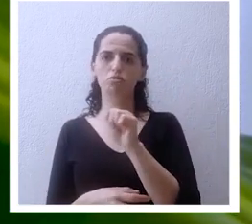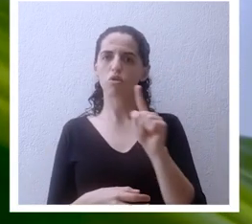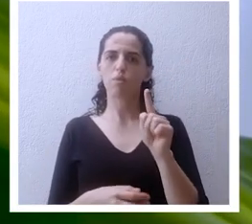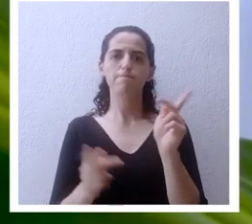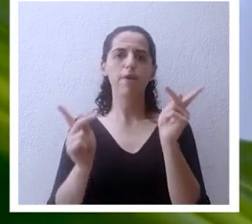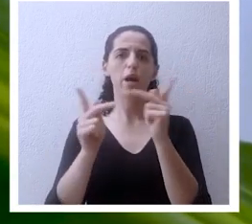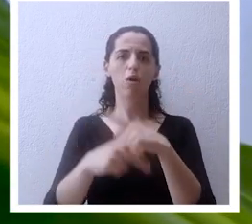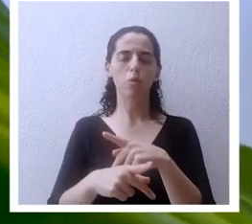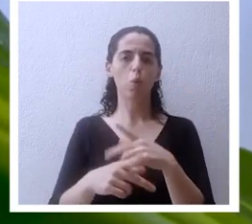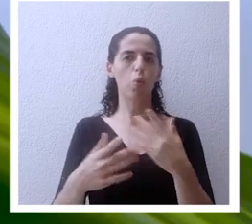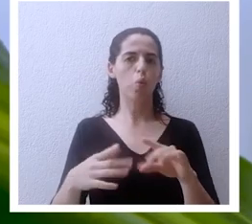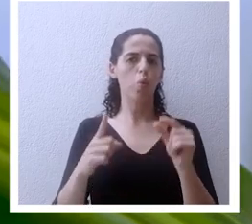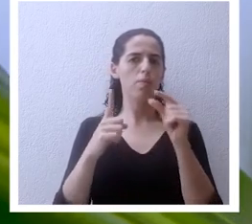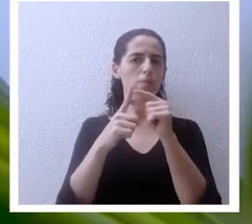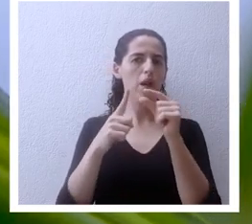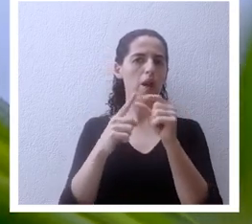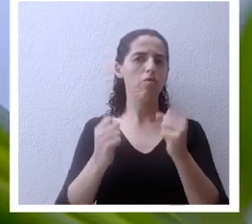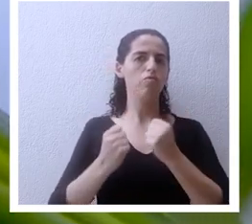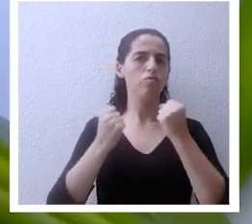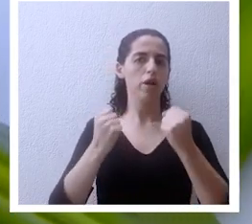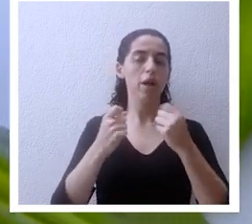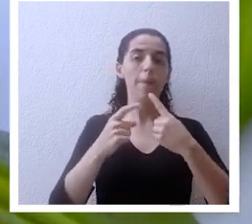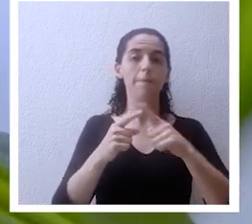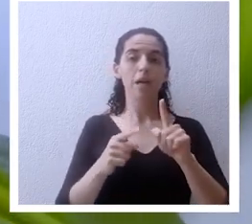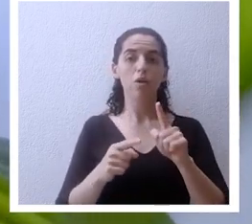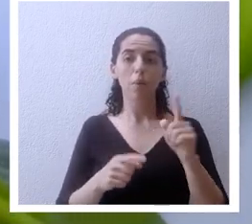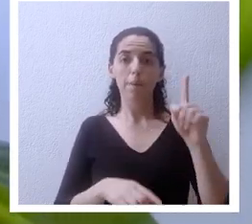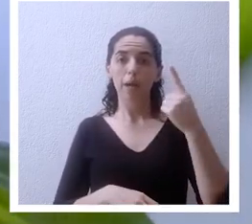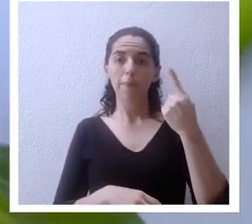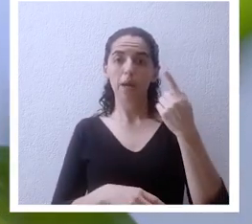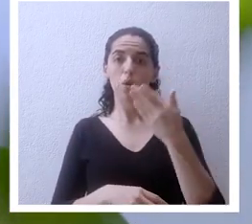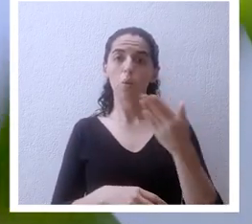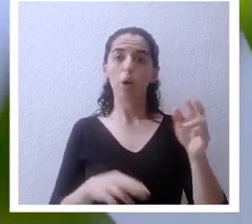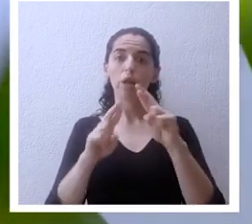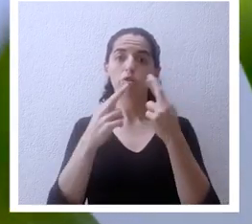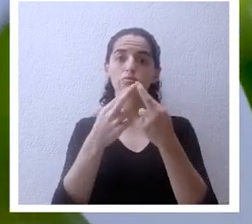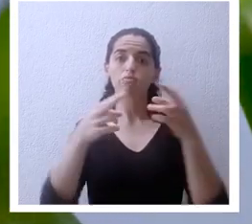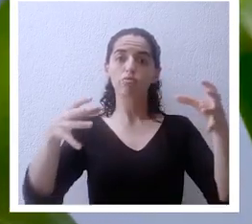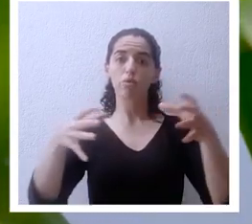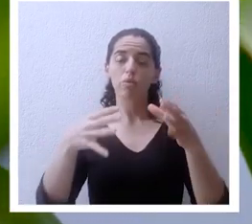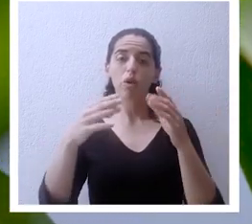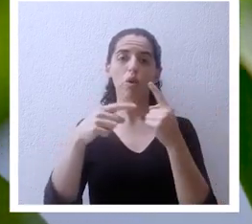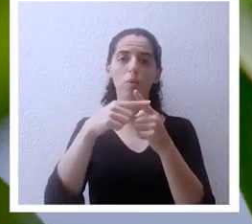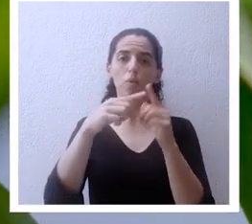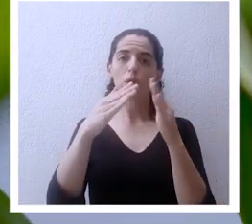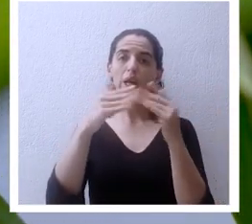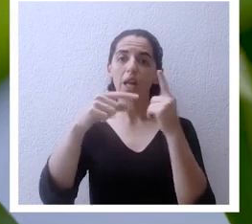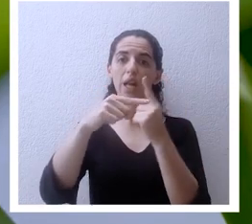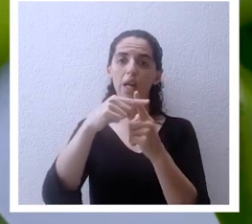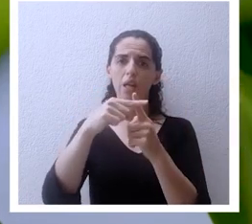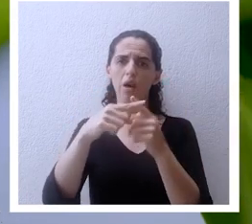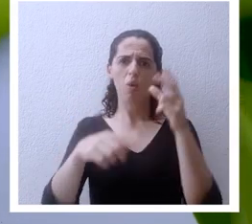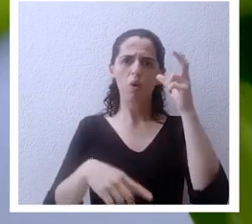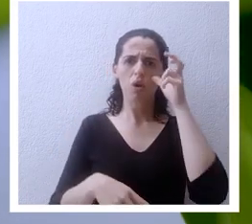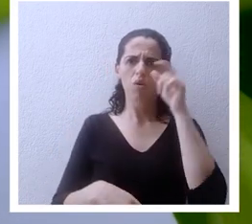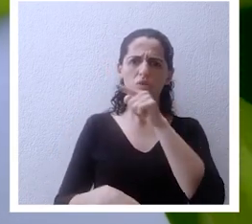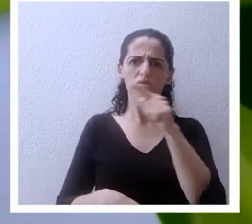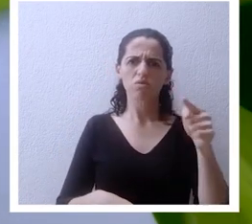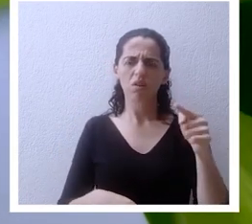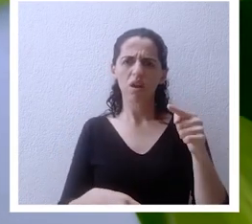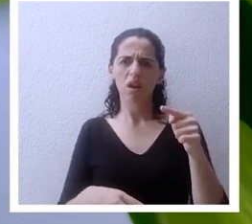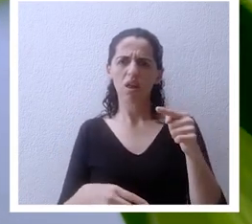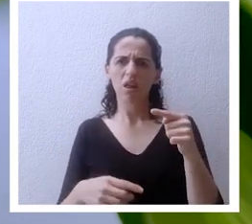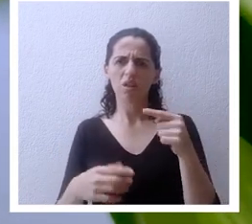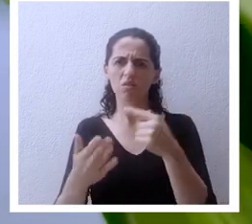más fuertes pero en primer lugar cuando os reunís como iglesia oigo que hay entre vosotros divisiones y en parte lo